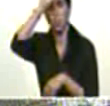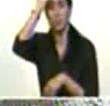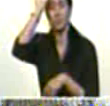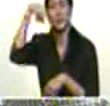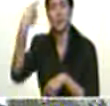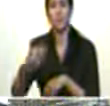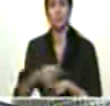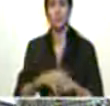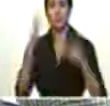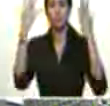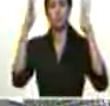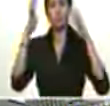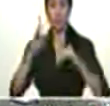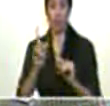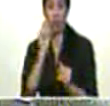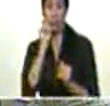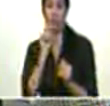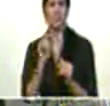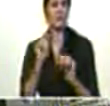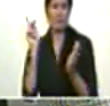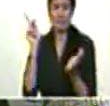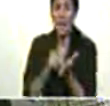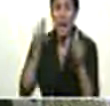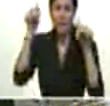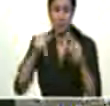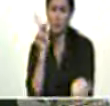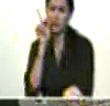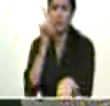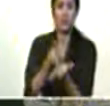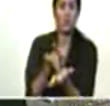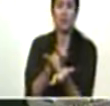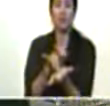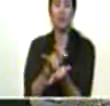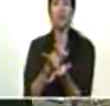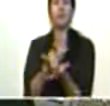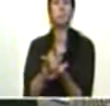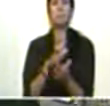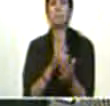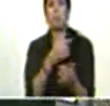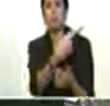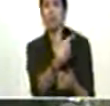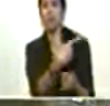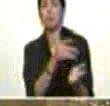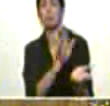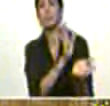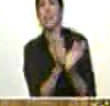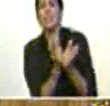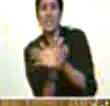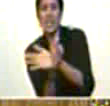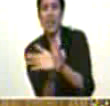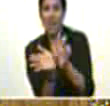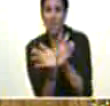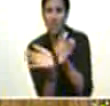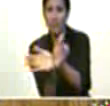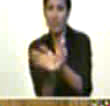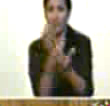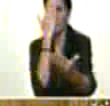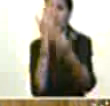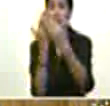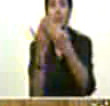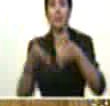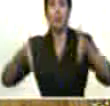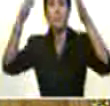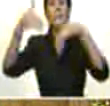un muchacho que desde que llegó verdad Silvia íbamos por la esquina al frente del ministerio de